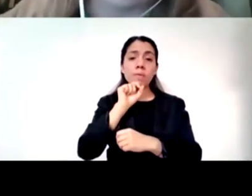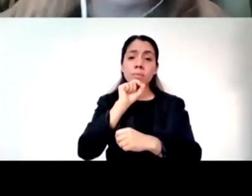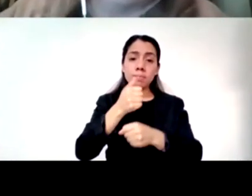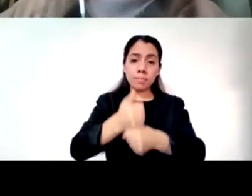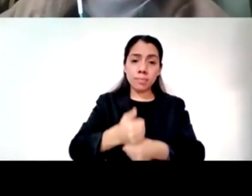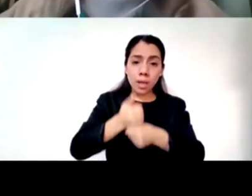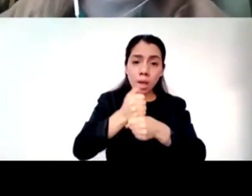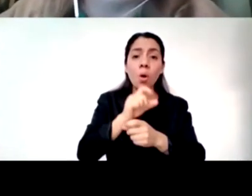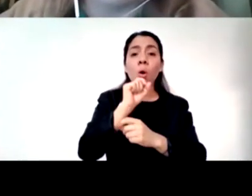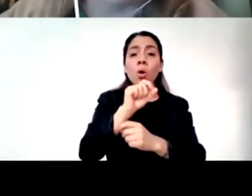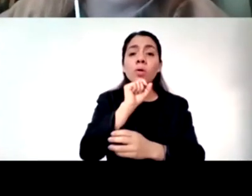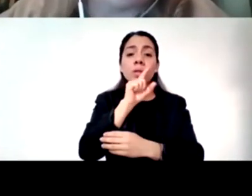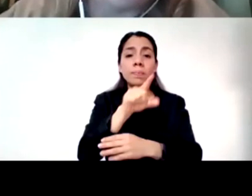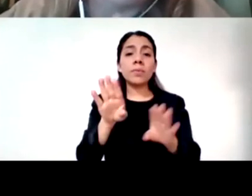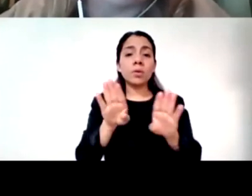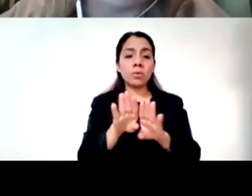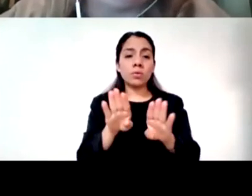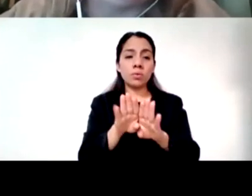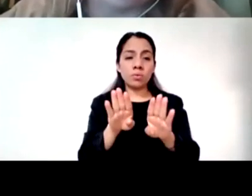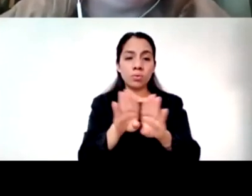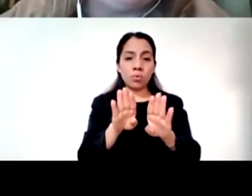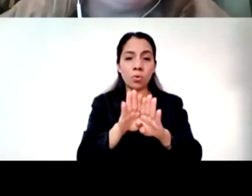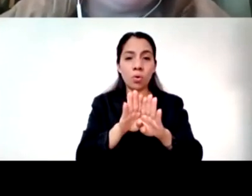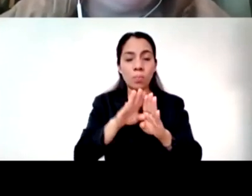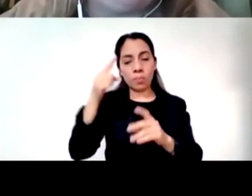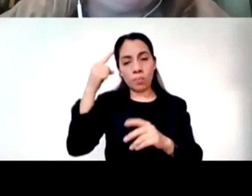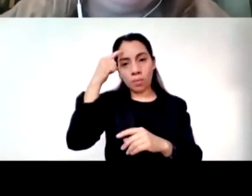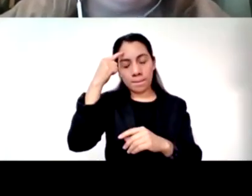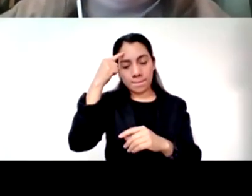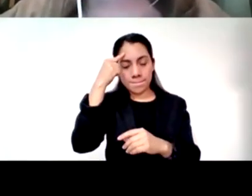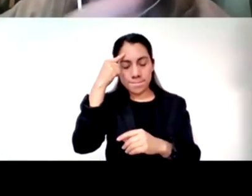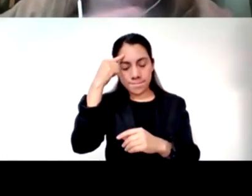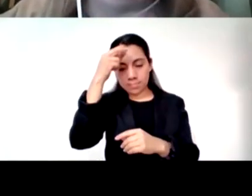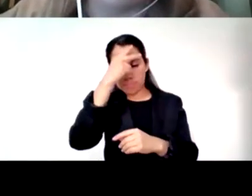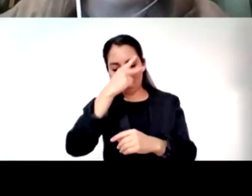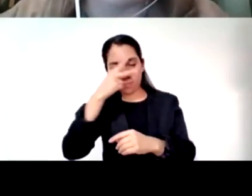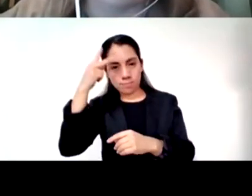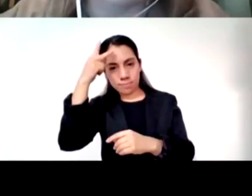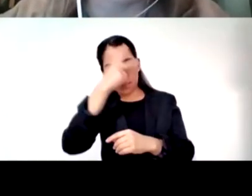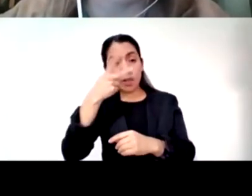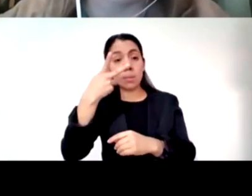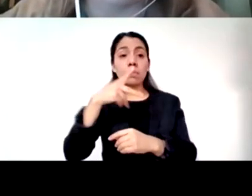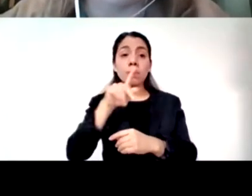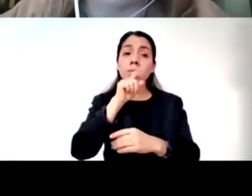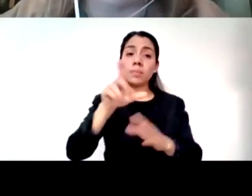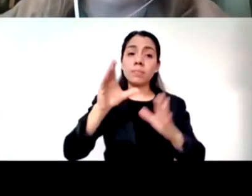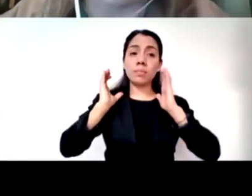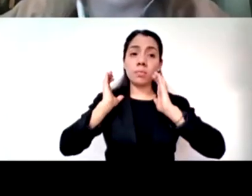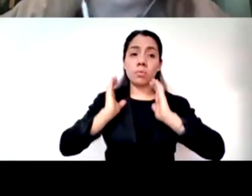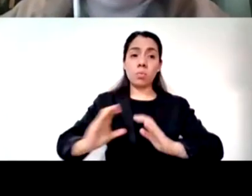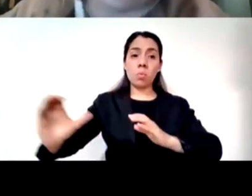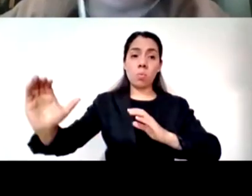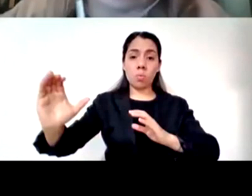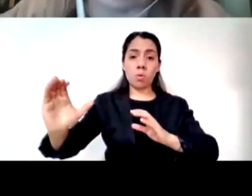psíquico pero hay también el sufrimiento físico más de la mitad de los niños nos están diciendo que no tenemos suficiente